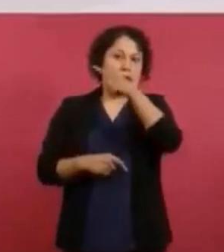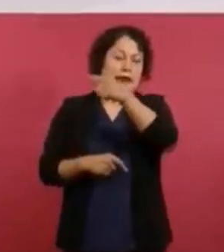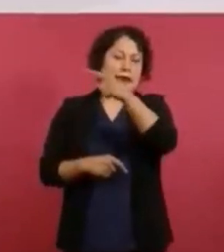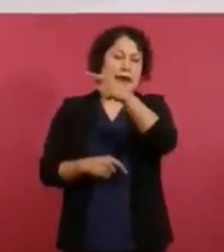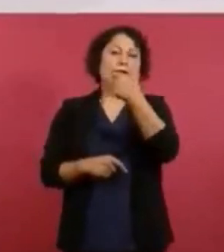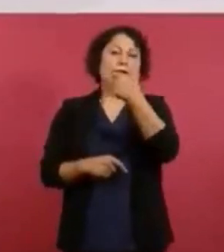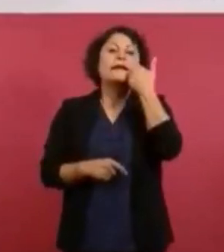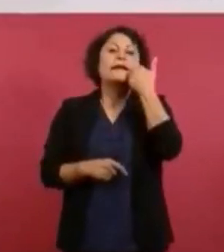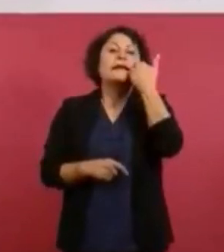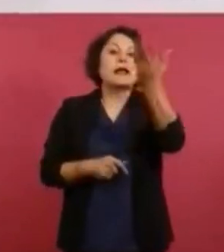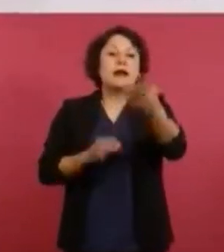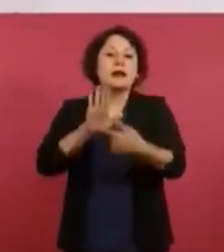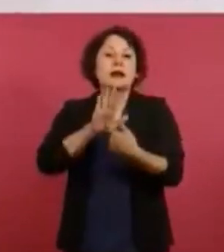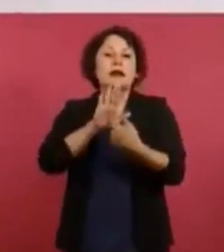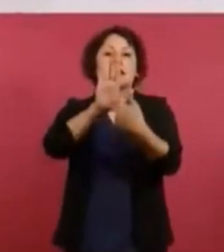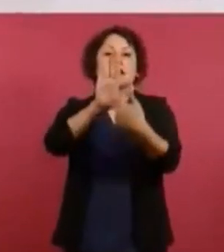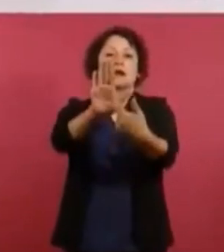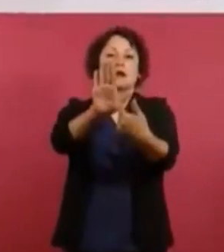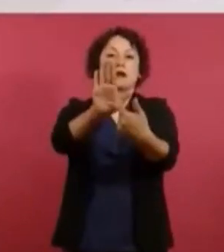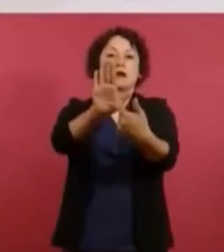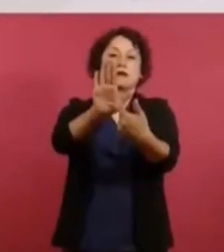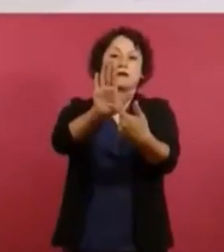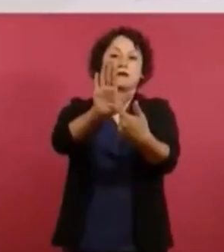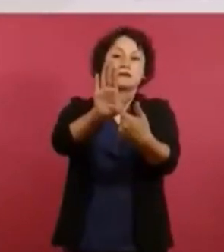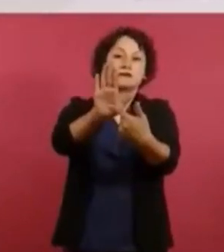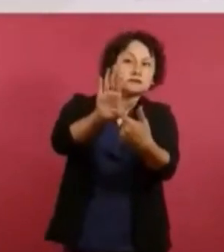quiere ayudar.